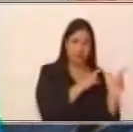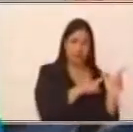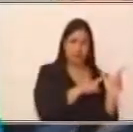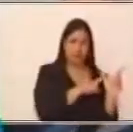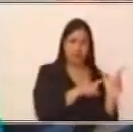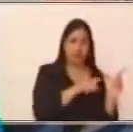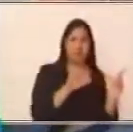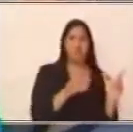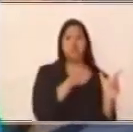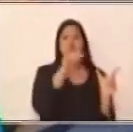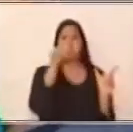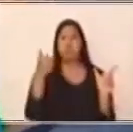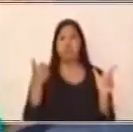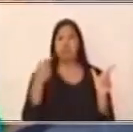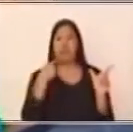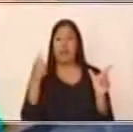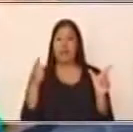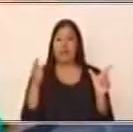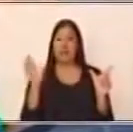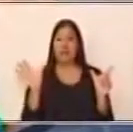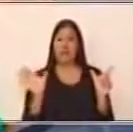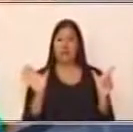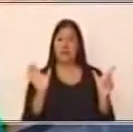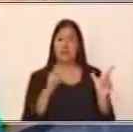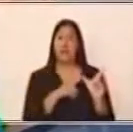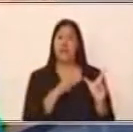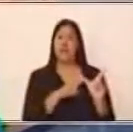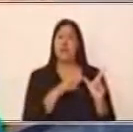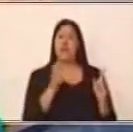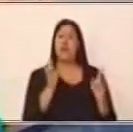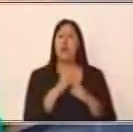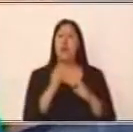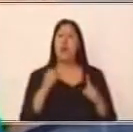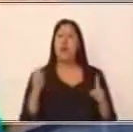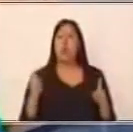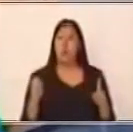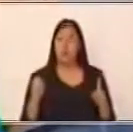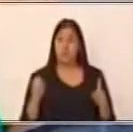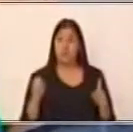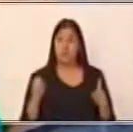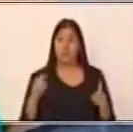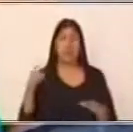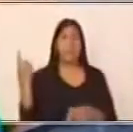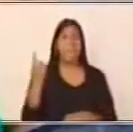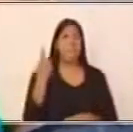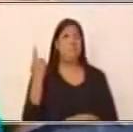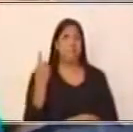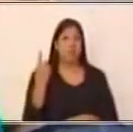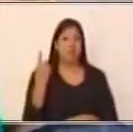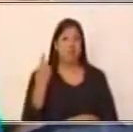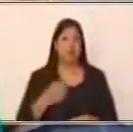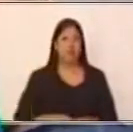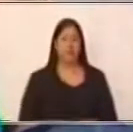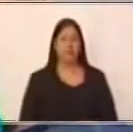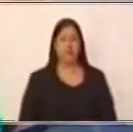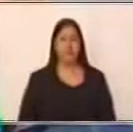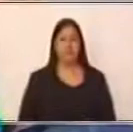subordinadas les vamos a llamar oración principal. ¿Sí?